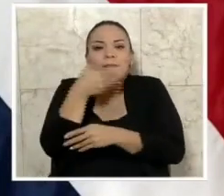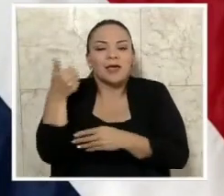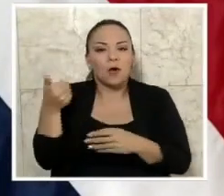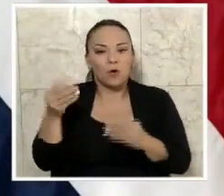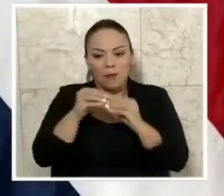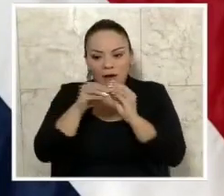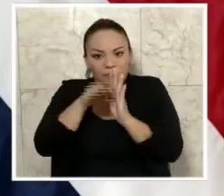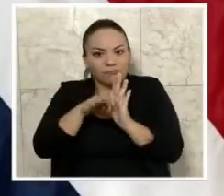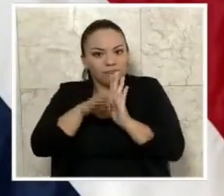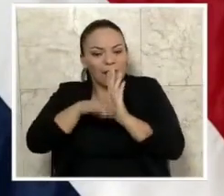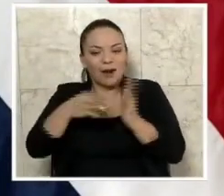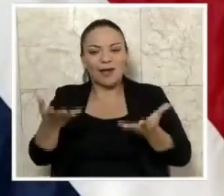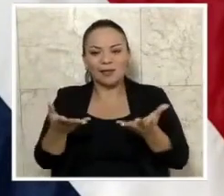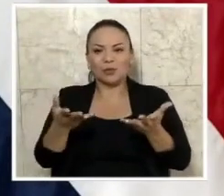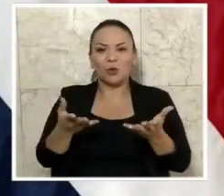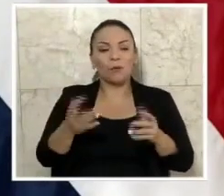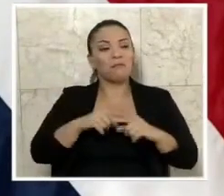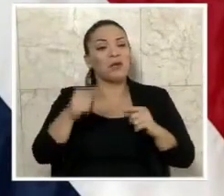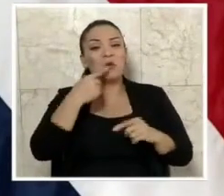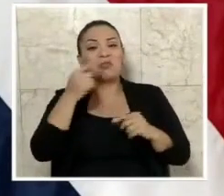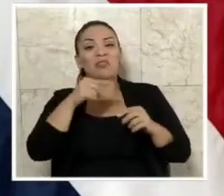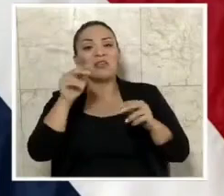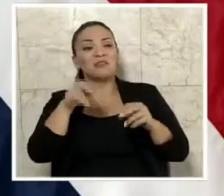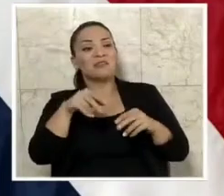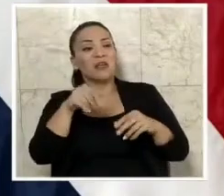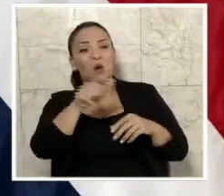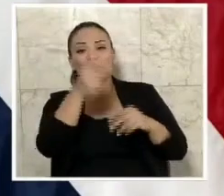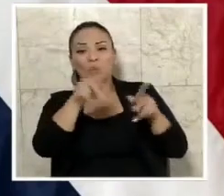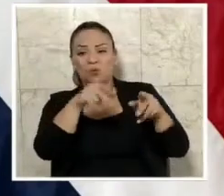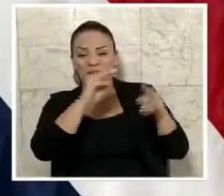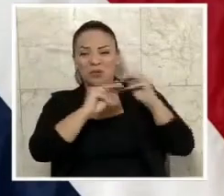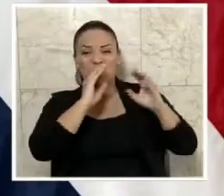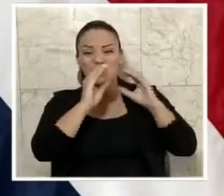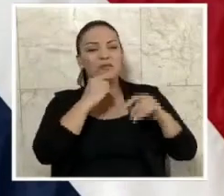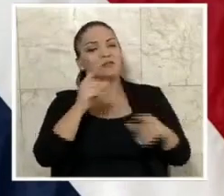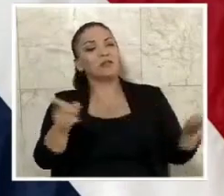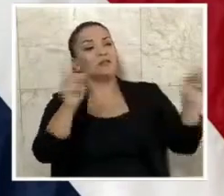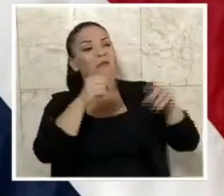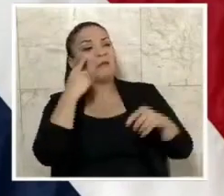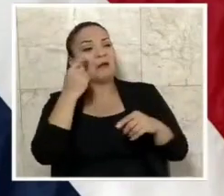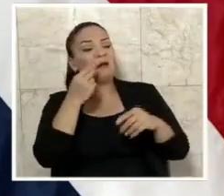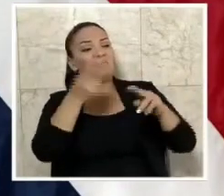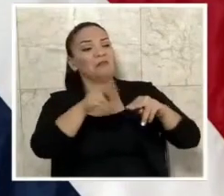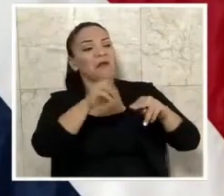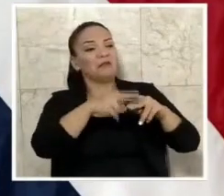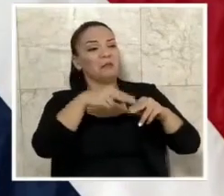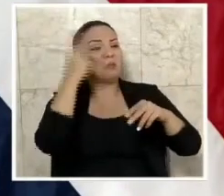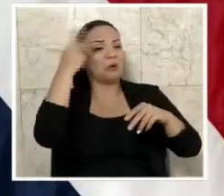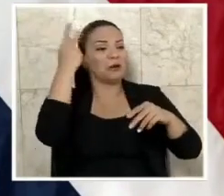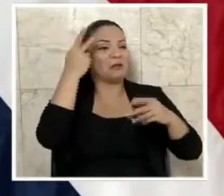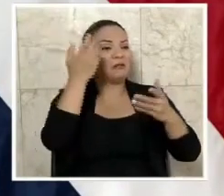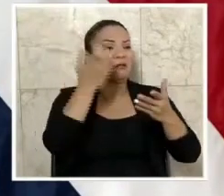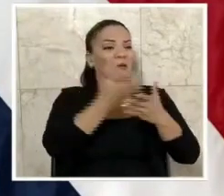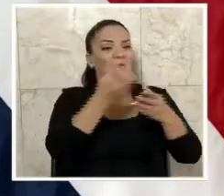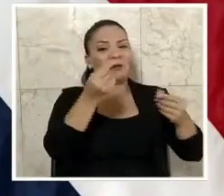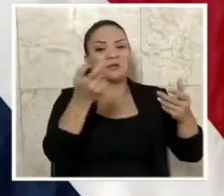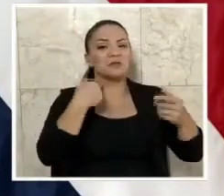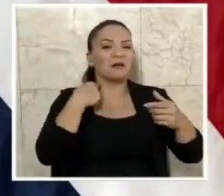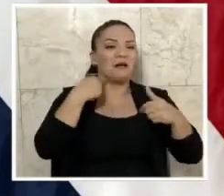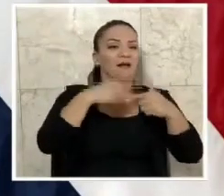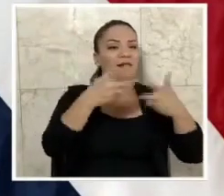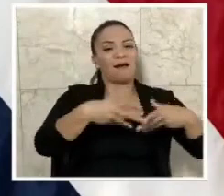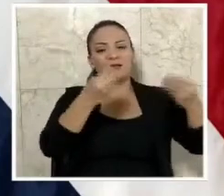desacelerando la economía, porque la tasa básica o la tasa de política monetaria es excesiva y el gasto público.